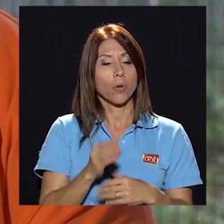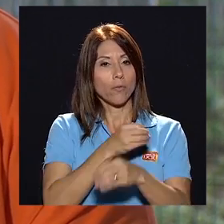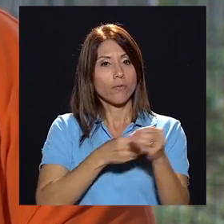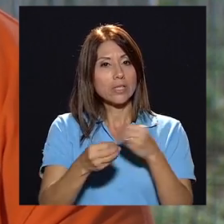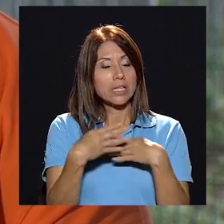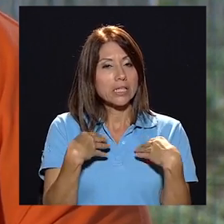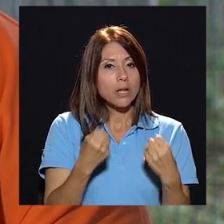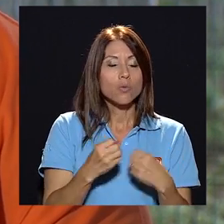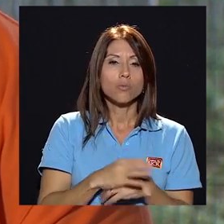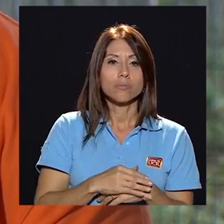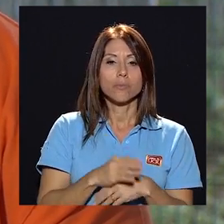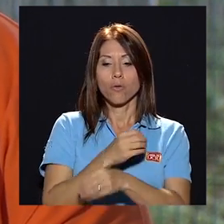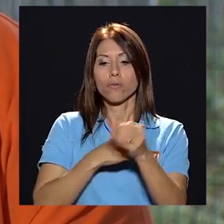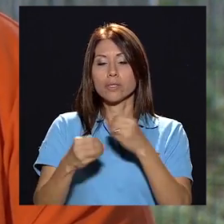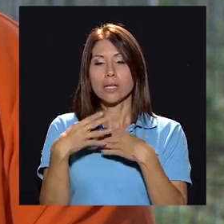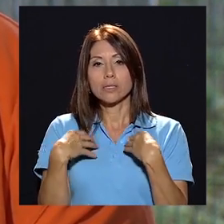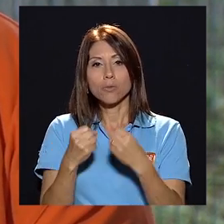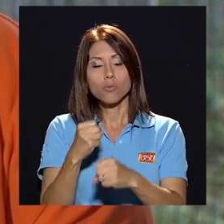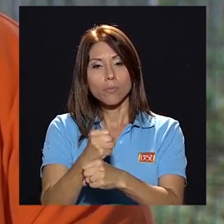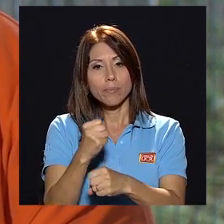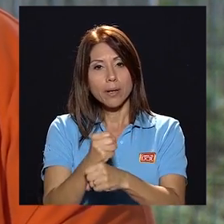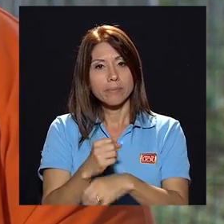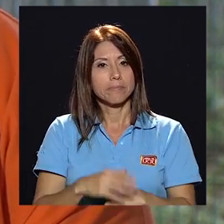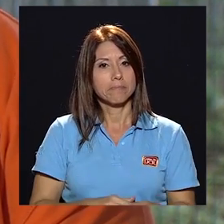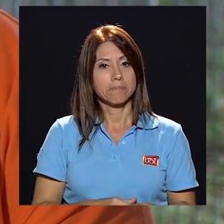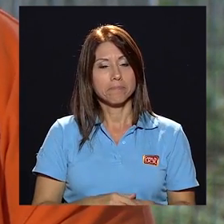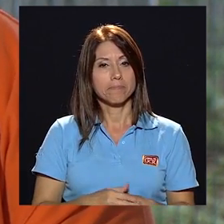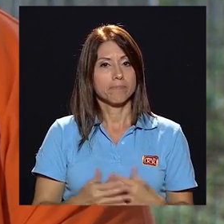la oficina de salud la oficina de salud ocupacional